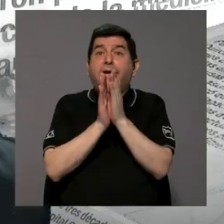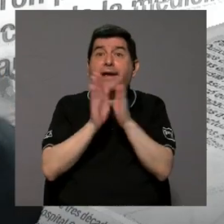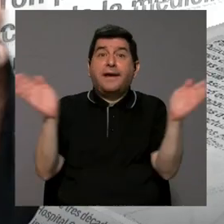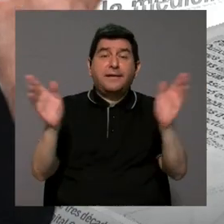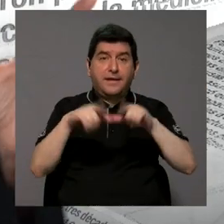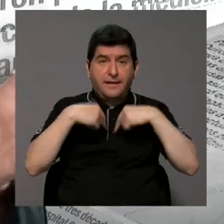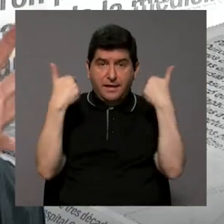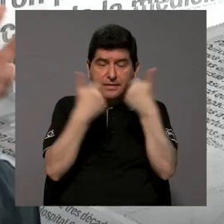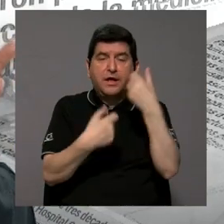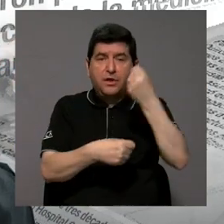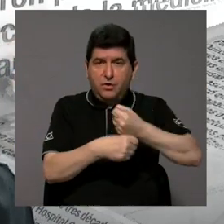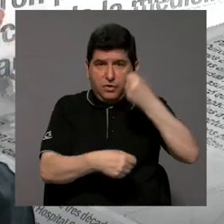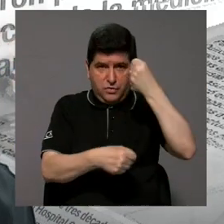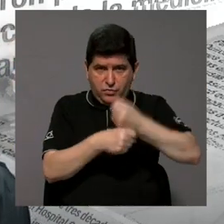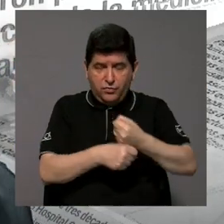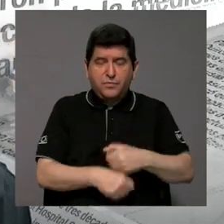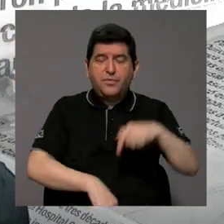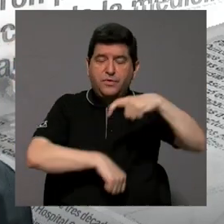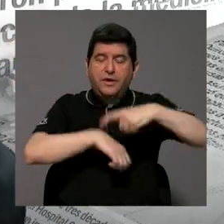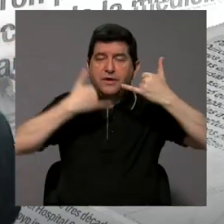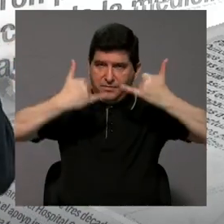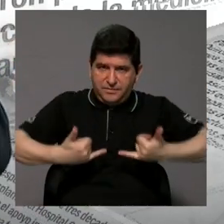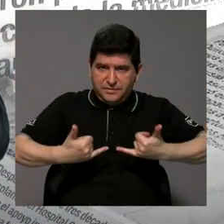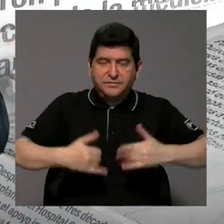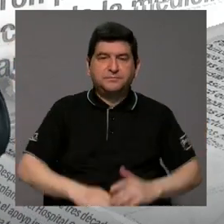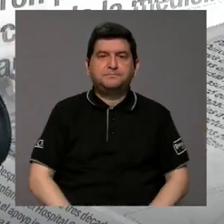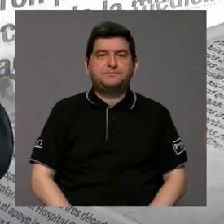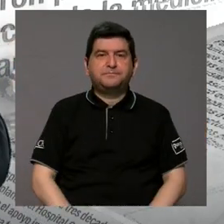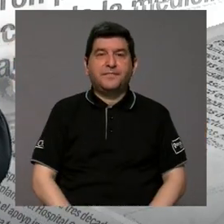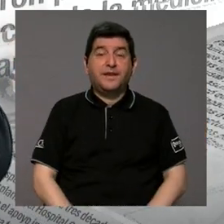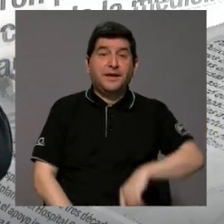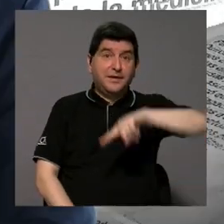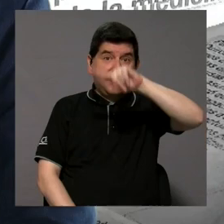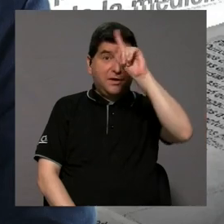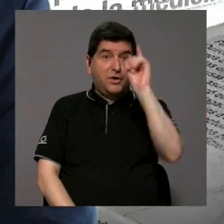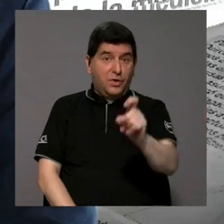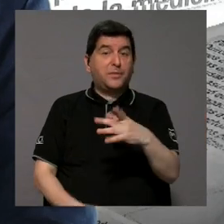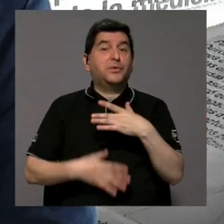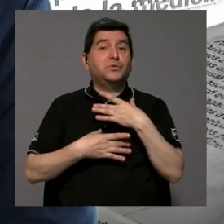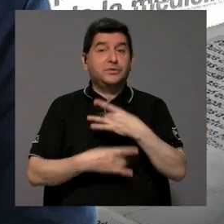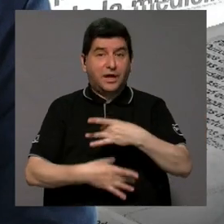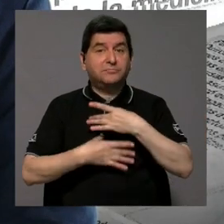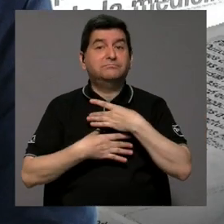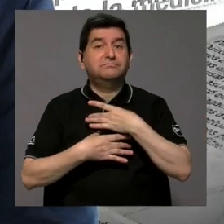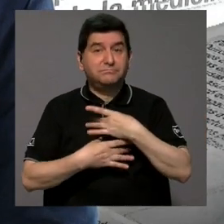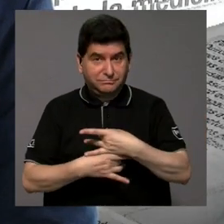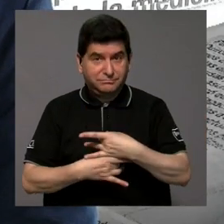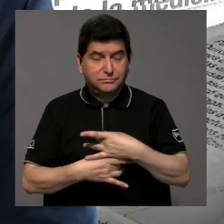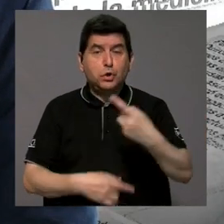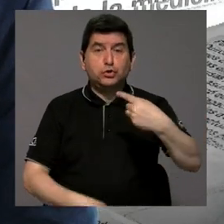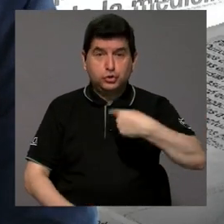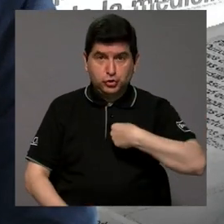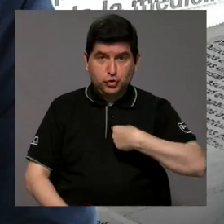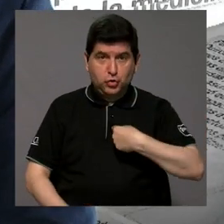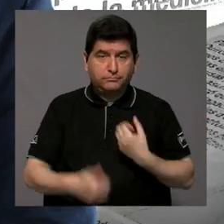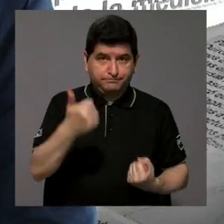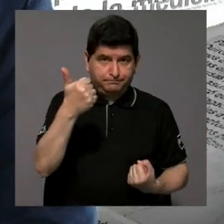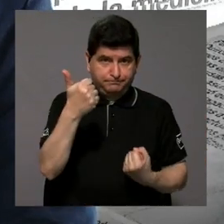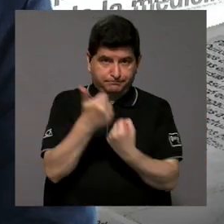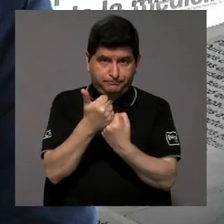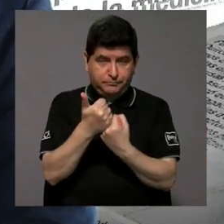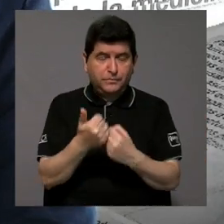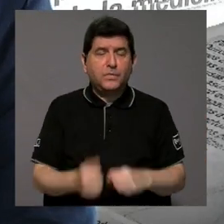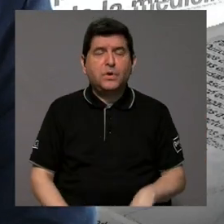en general del grupo que está trabajando en este momento? ok esa es una pregunta muy interesante yo soy